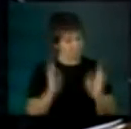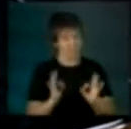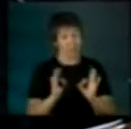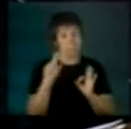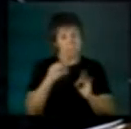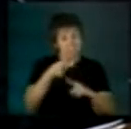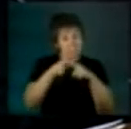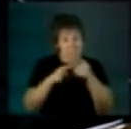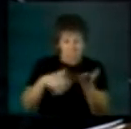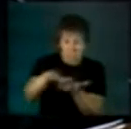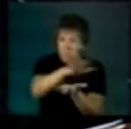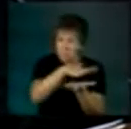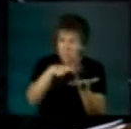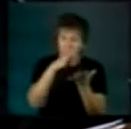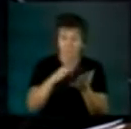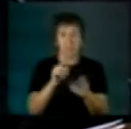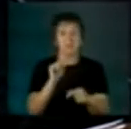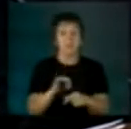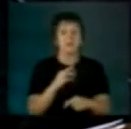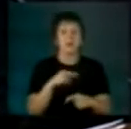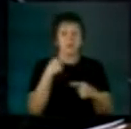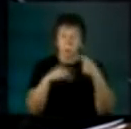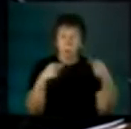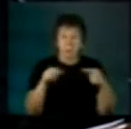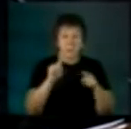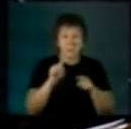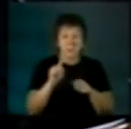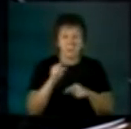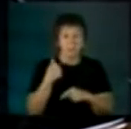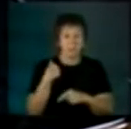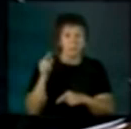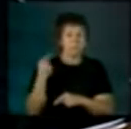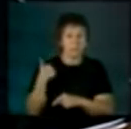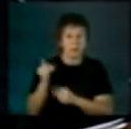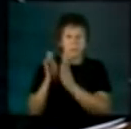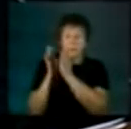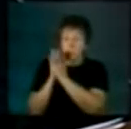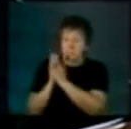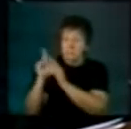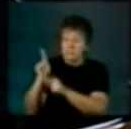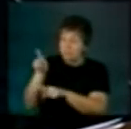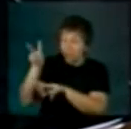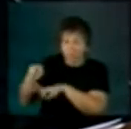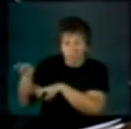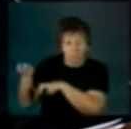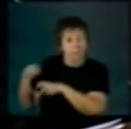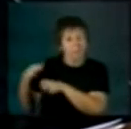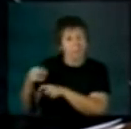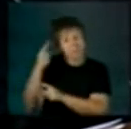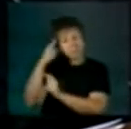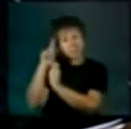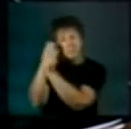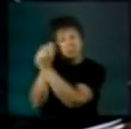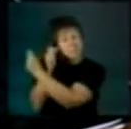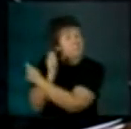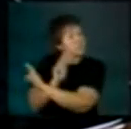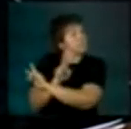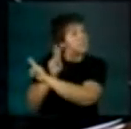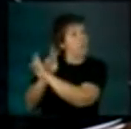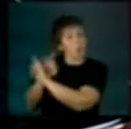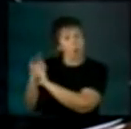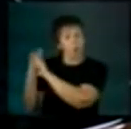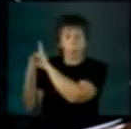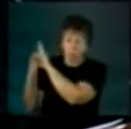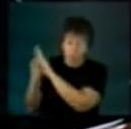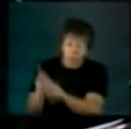medioambiente habrá que renunciar a algunas promesas productivas o al revés para sostener la producción habrá